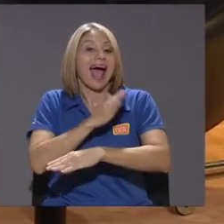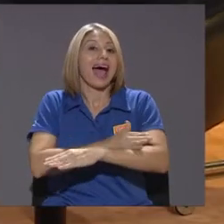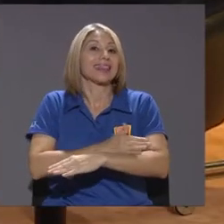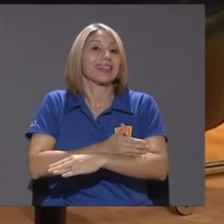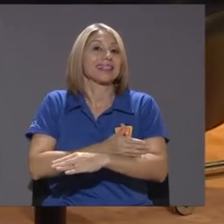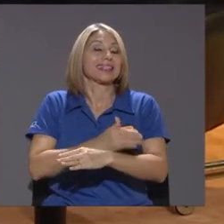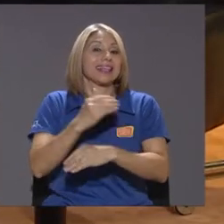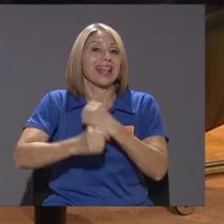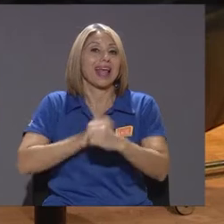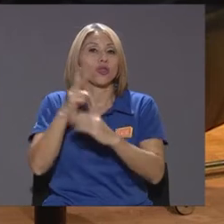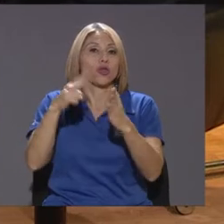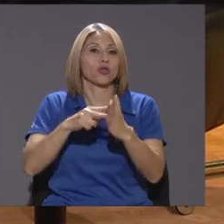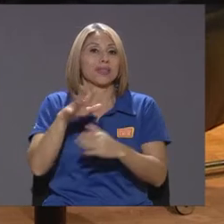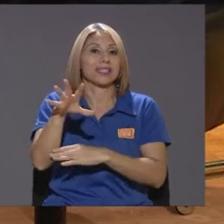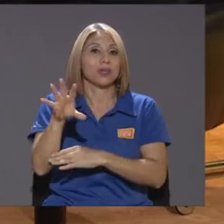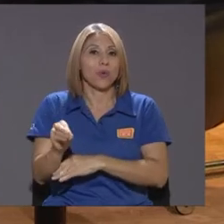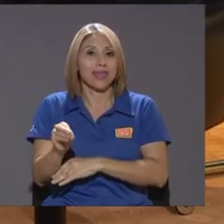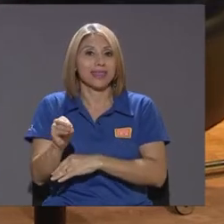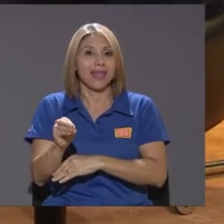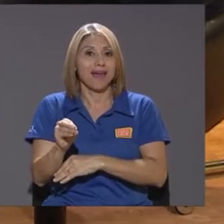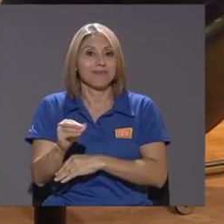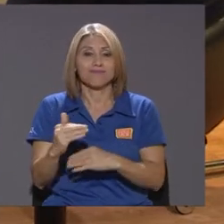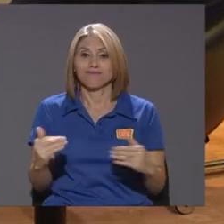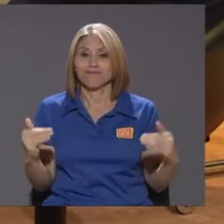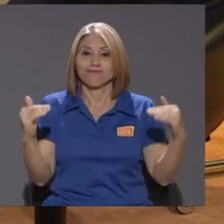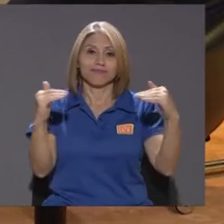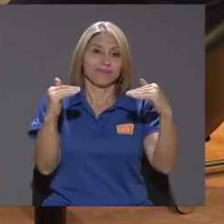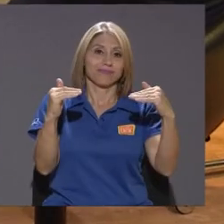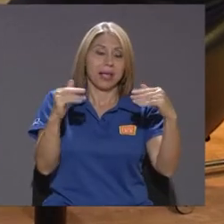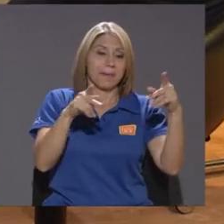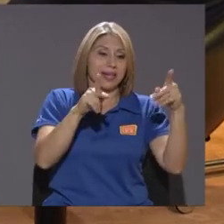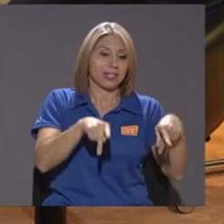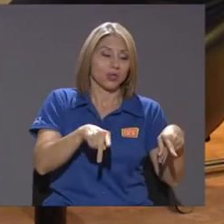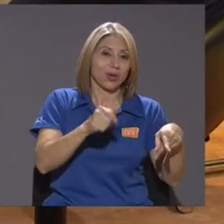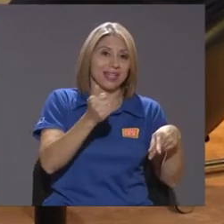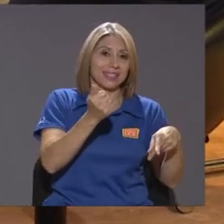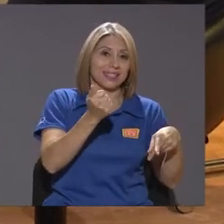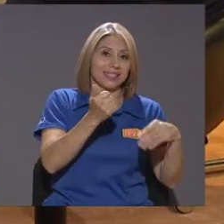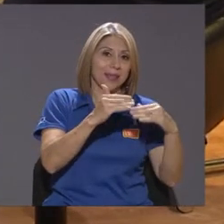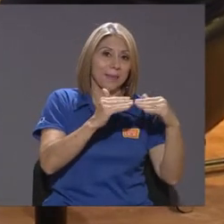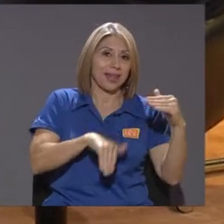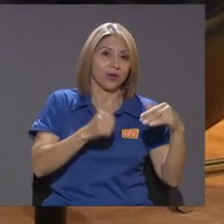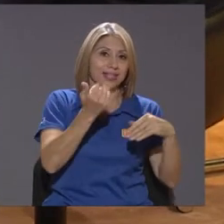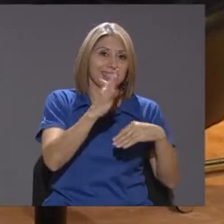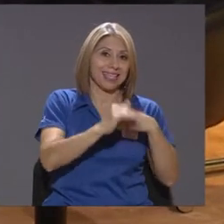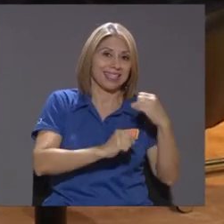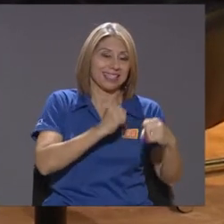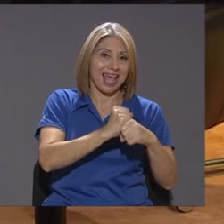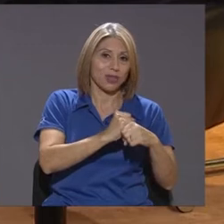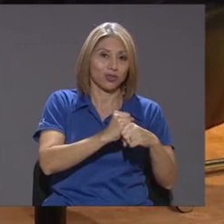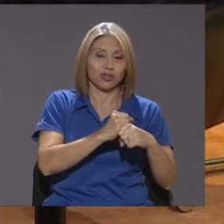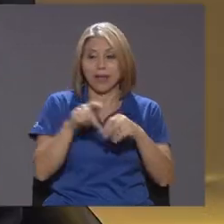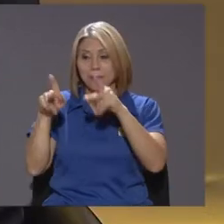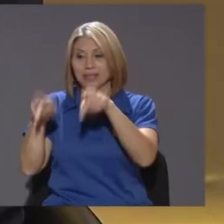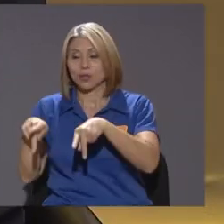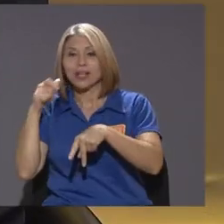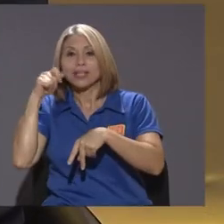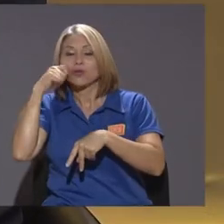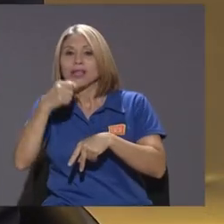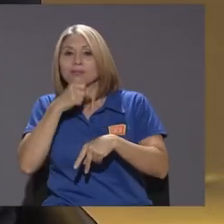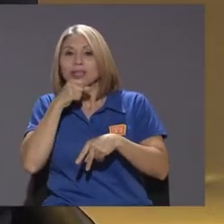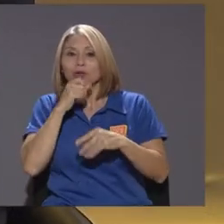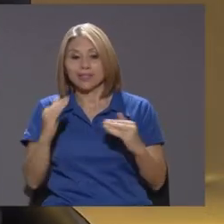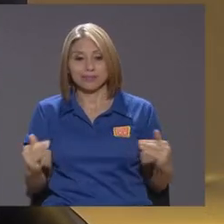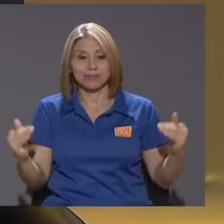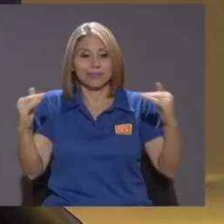o sea que va a haber el mismo número de personas adultas mayores que las personas menores de 15 años y esto,